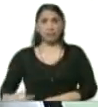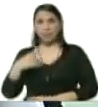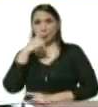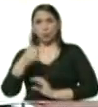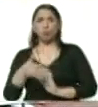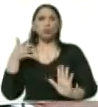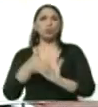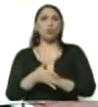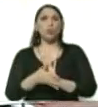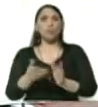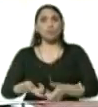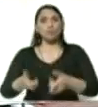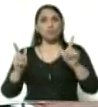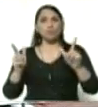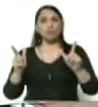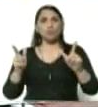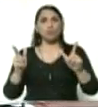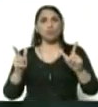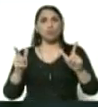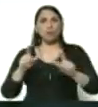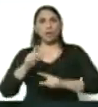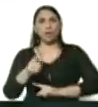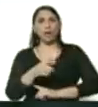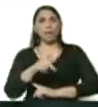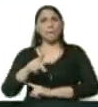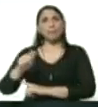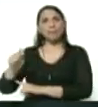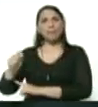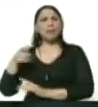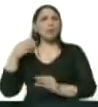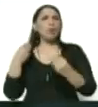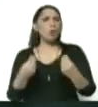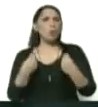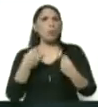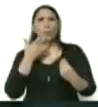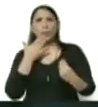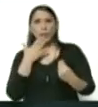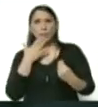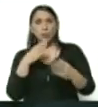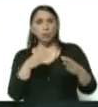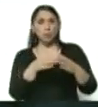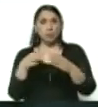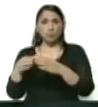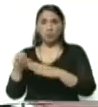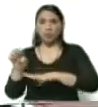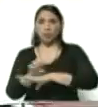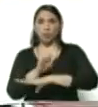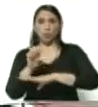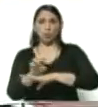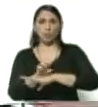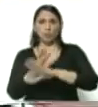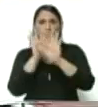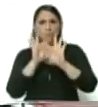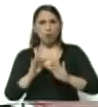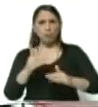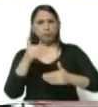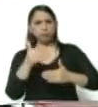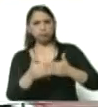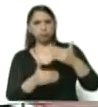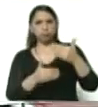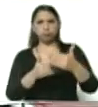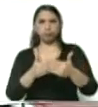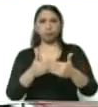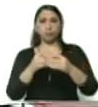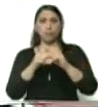que es la activación de los CPT, cómo sería la activación de los sectores económicos de forma gradual y